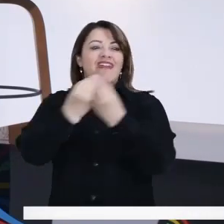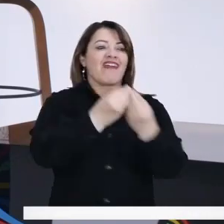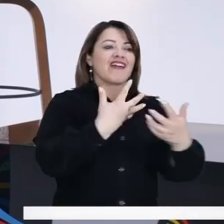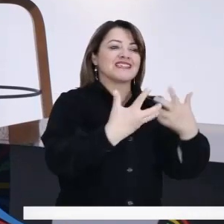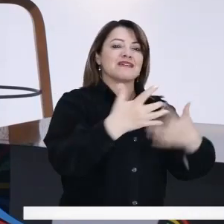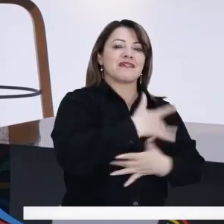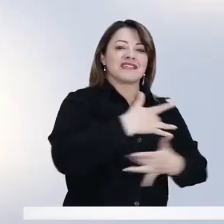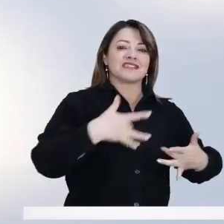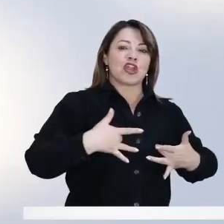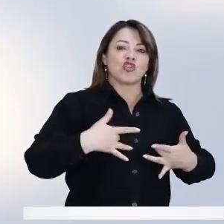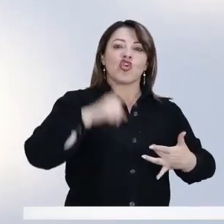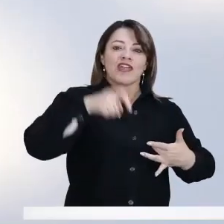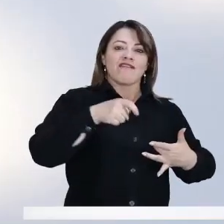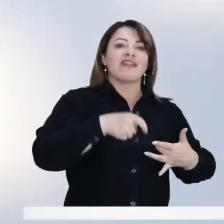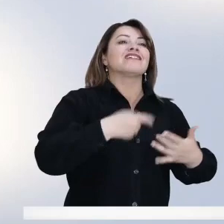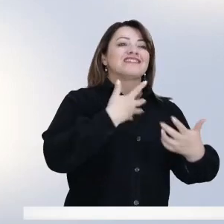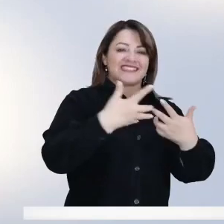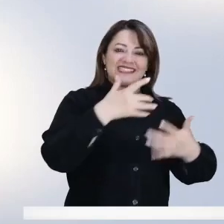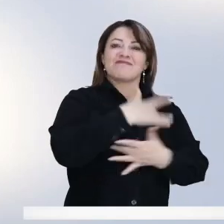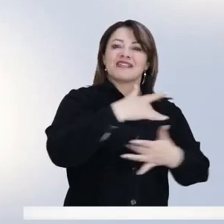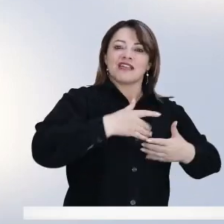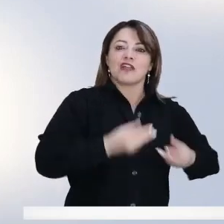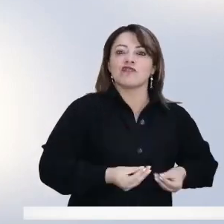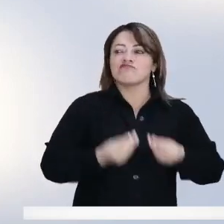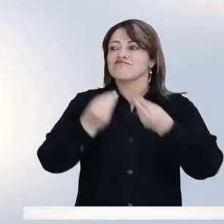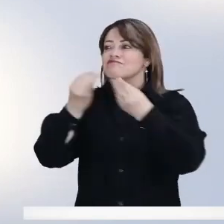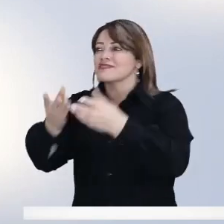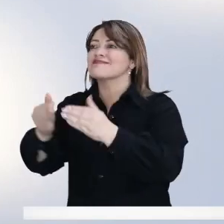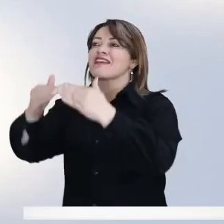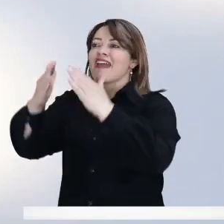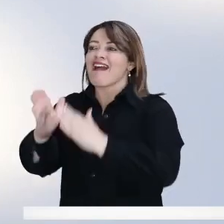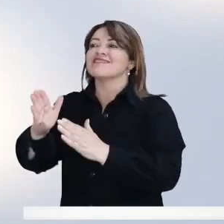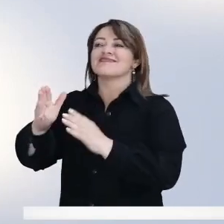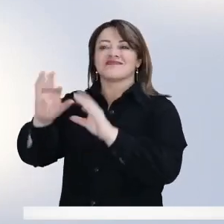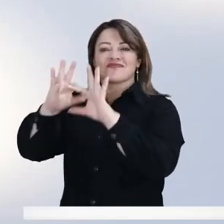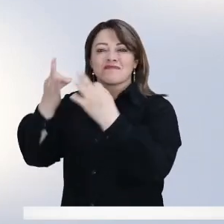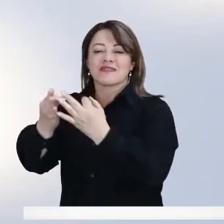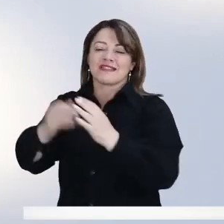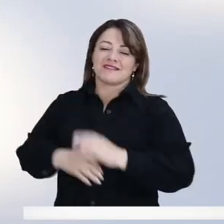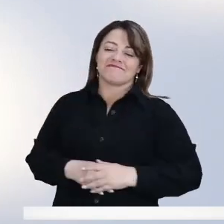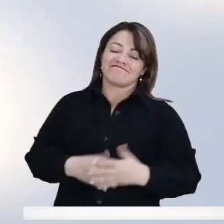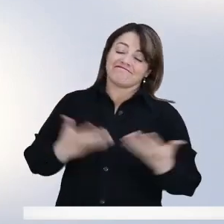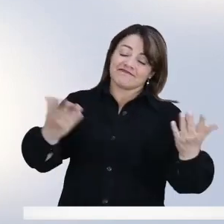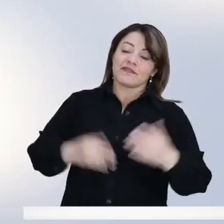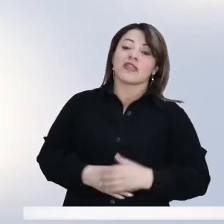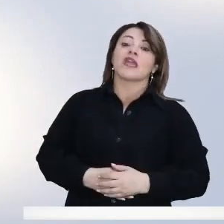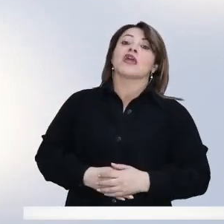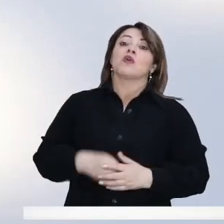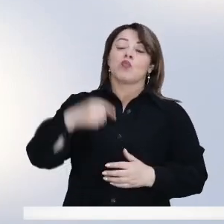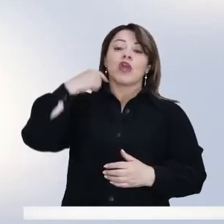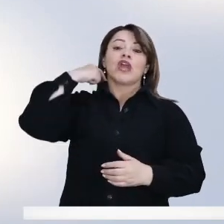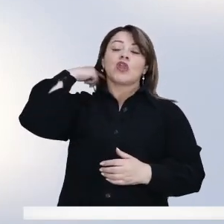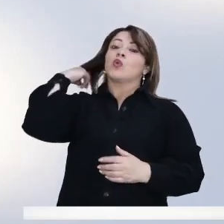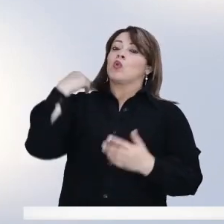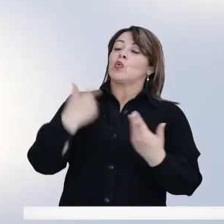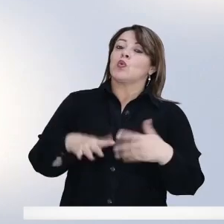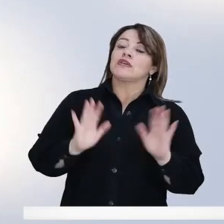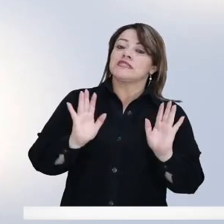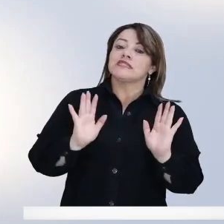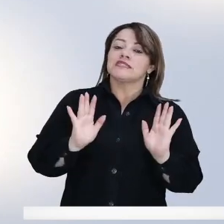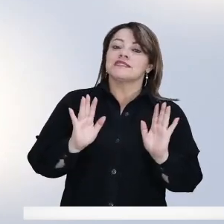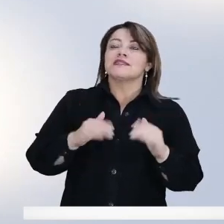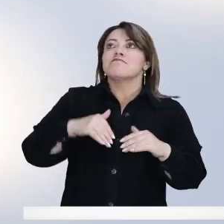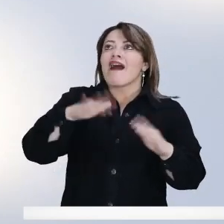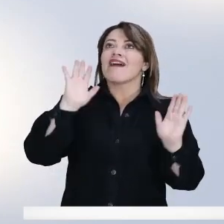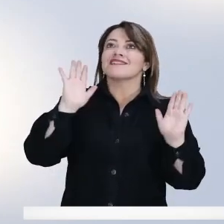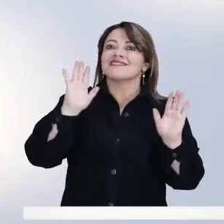el sistema de salud. Habla de dos puntos muy interesantes. El concejal Celio, concejal Ana Teresa. Hablemos del primero. Los dos que